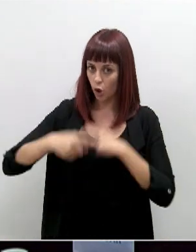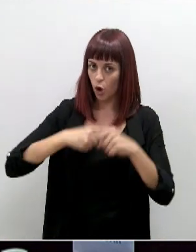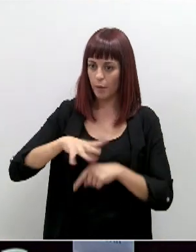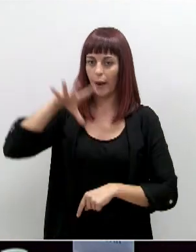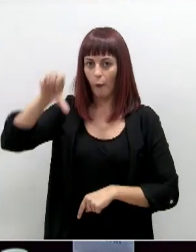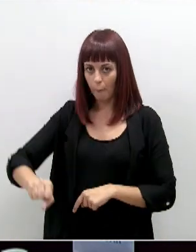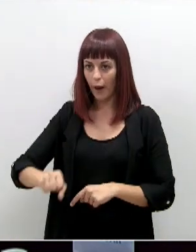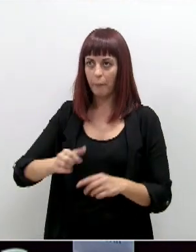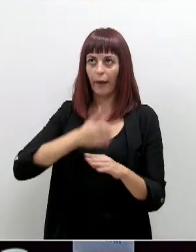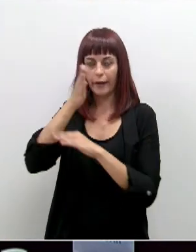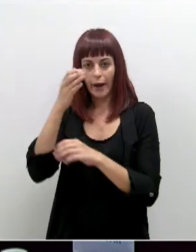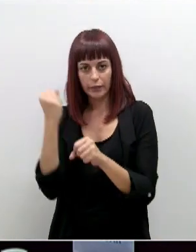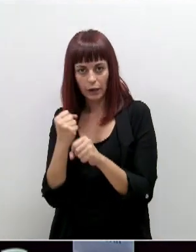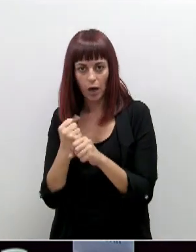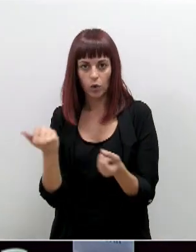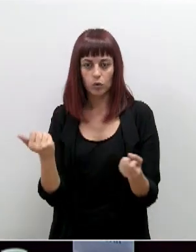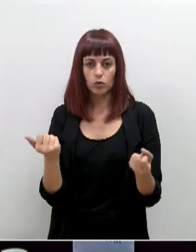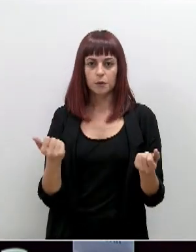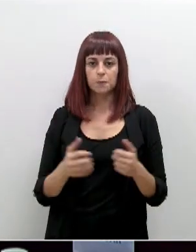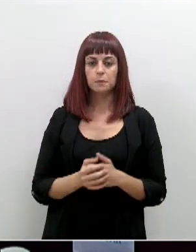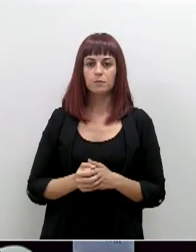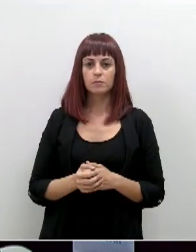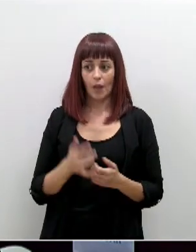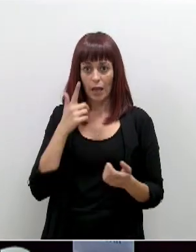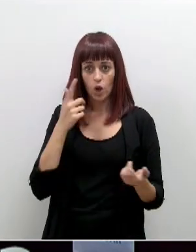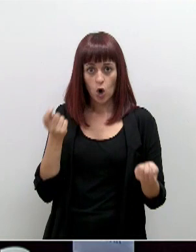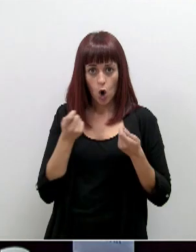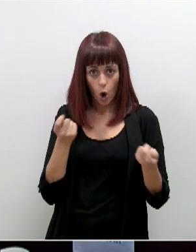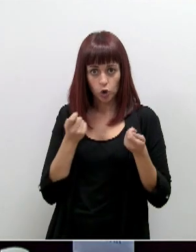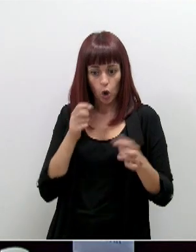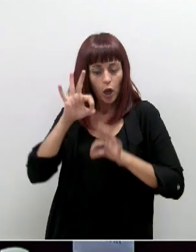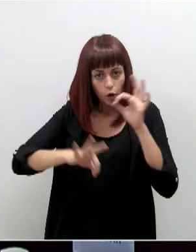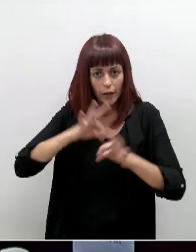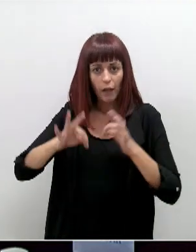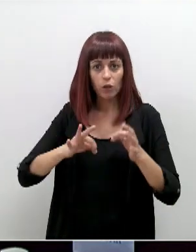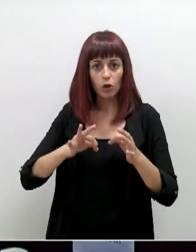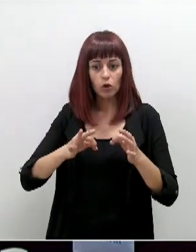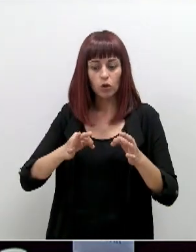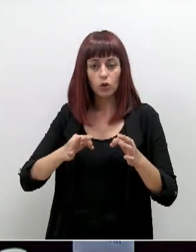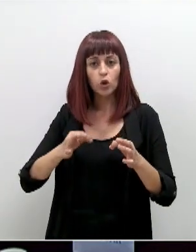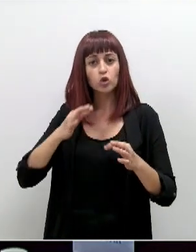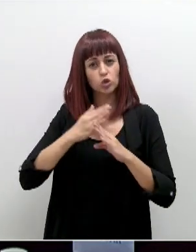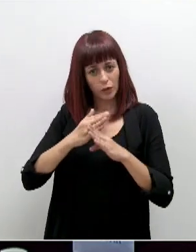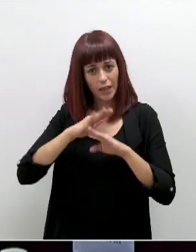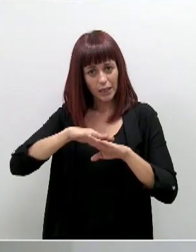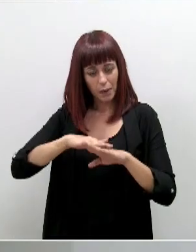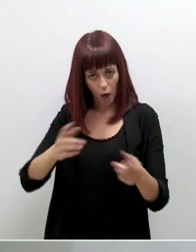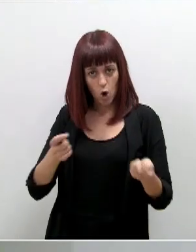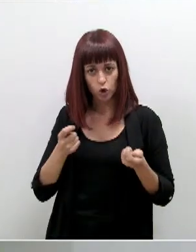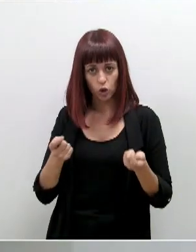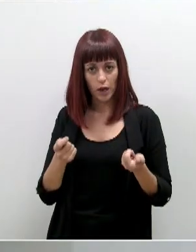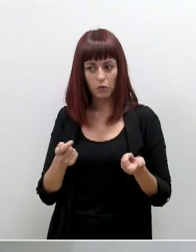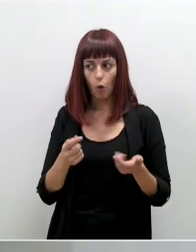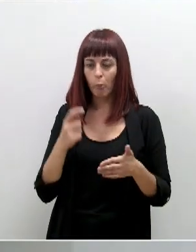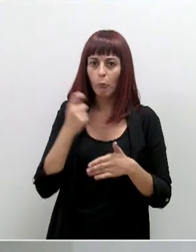comprar o ir al trabajo. ¿Tenemos agentes y controles y logística suficiente para implementar esto? ¿Habrá